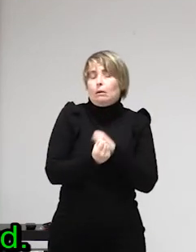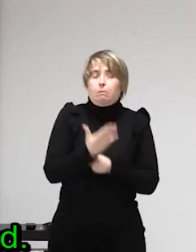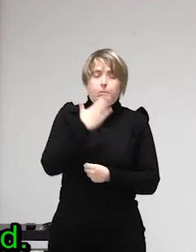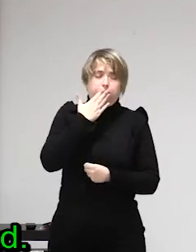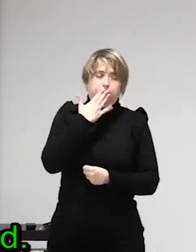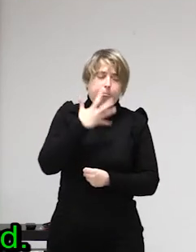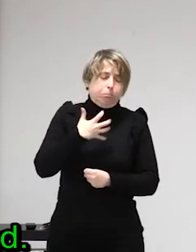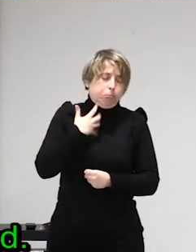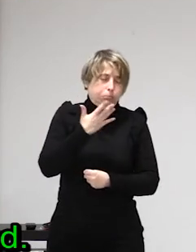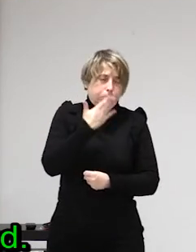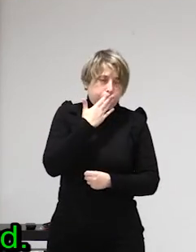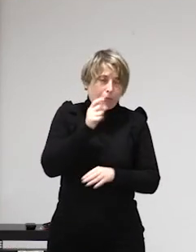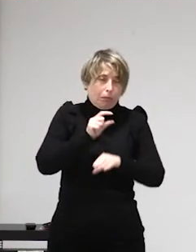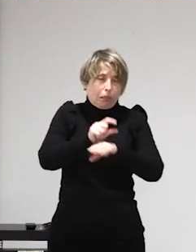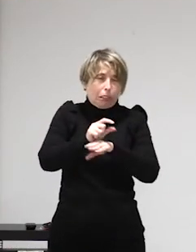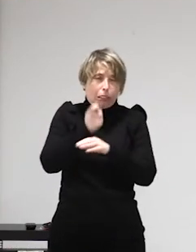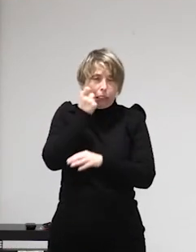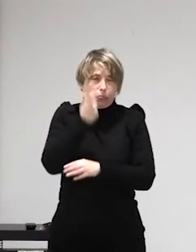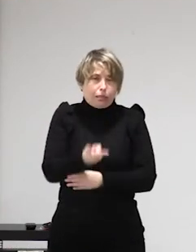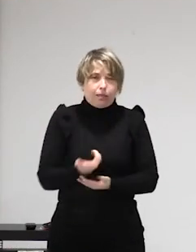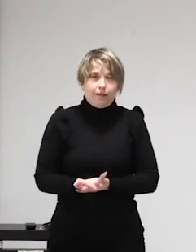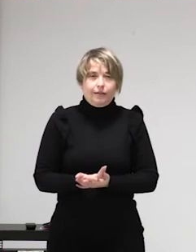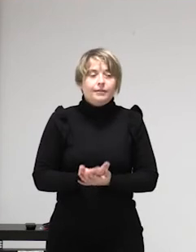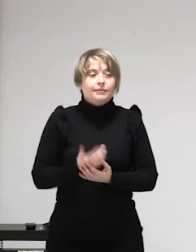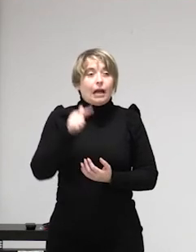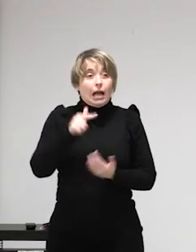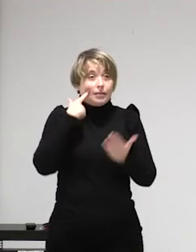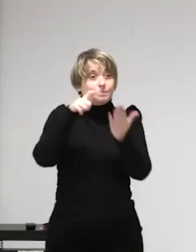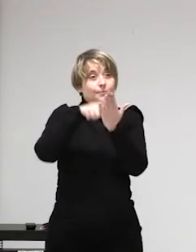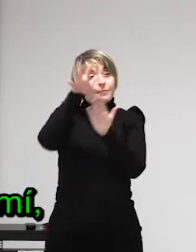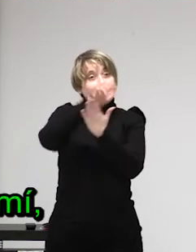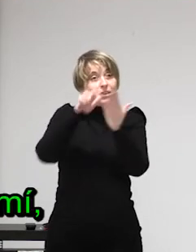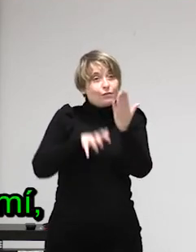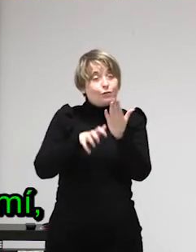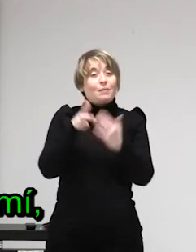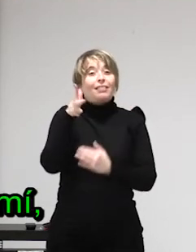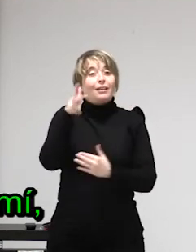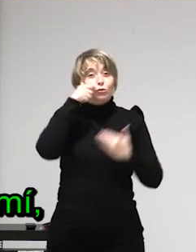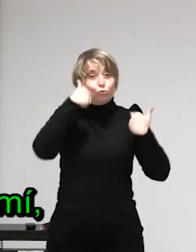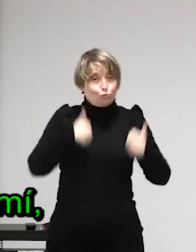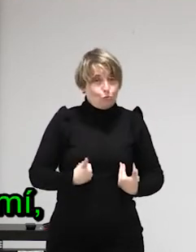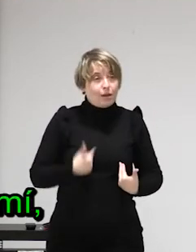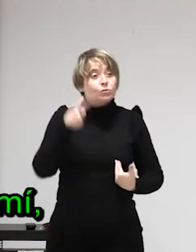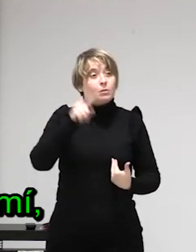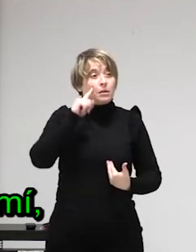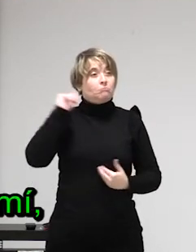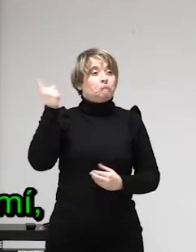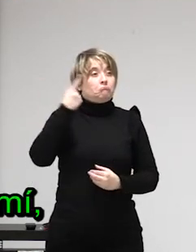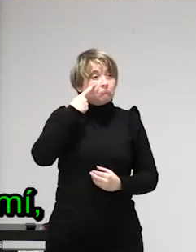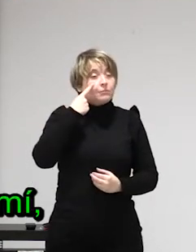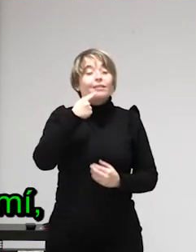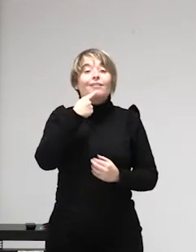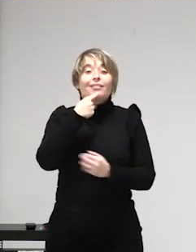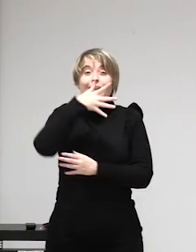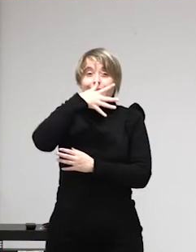enviar a muchísima gente a la clandestinidad y yo personalmente no estoy dispuesta a hacerlo por mucho que esto perjudique me perjudique a mí perjudique a mi